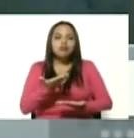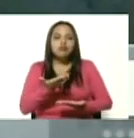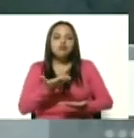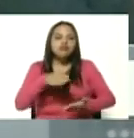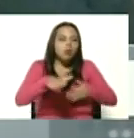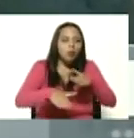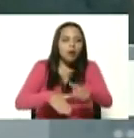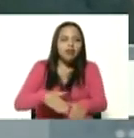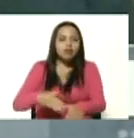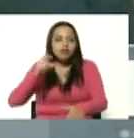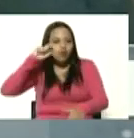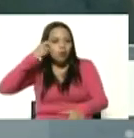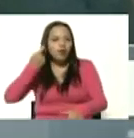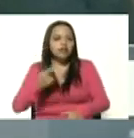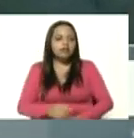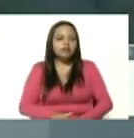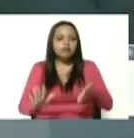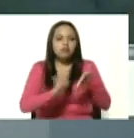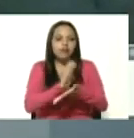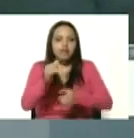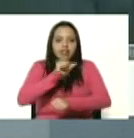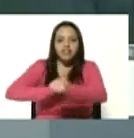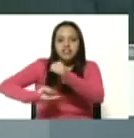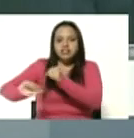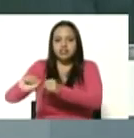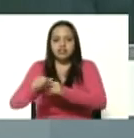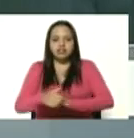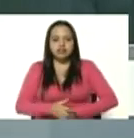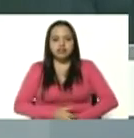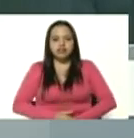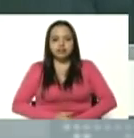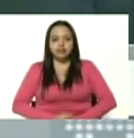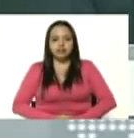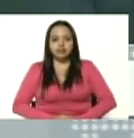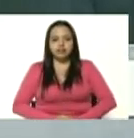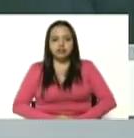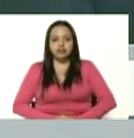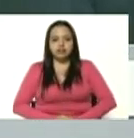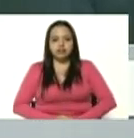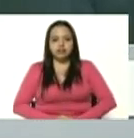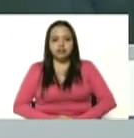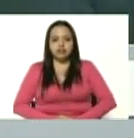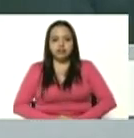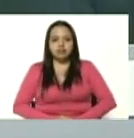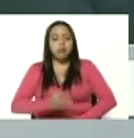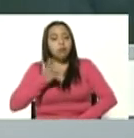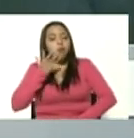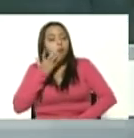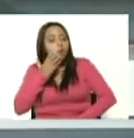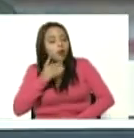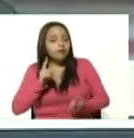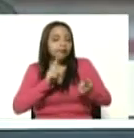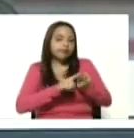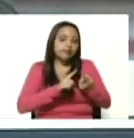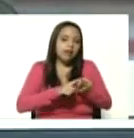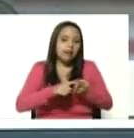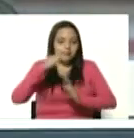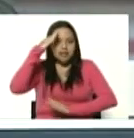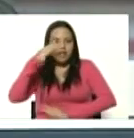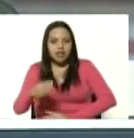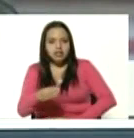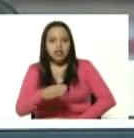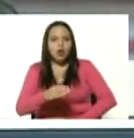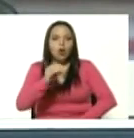en la lucha nuestro con nuestro almirante Gruber Odermann y nuestro líder